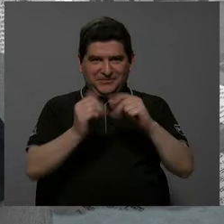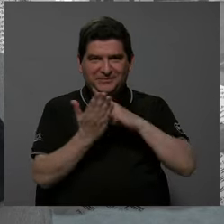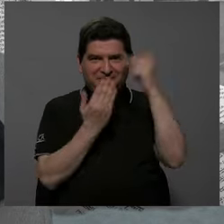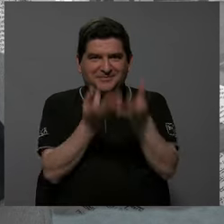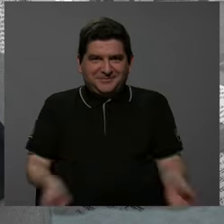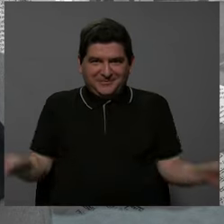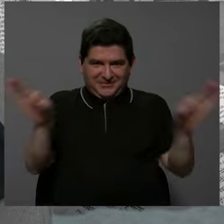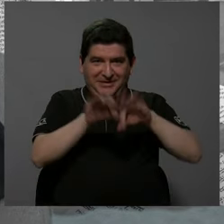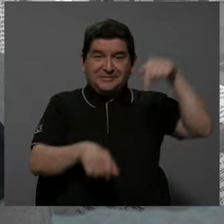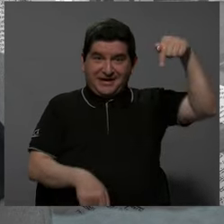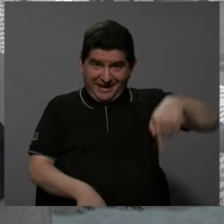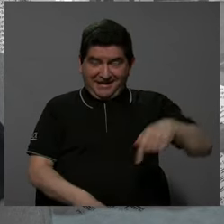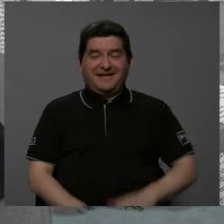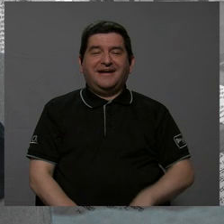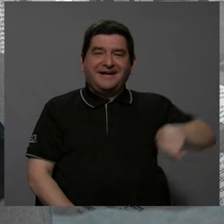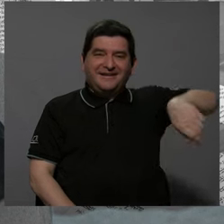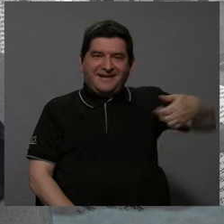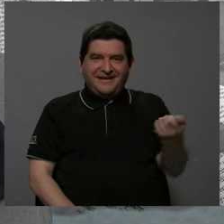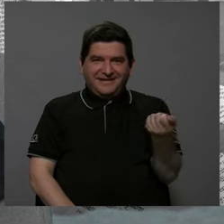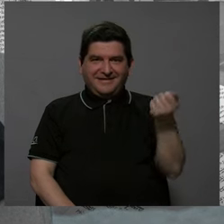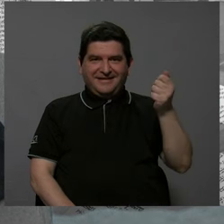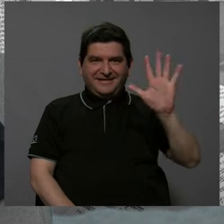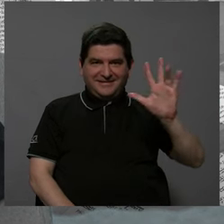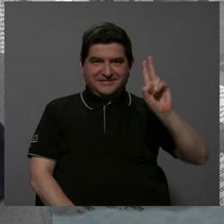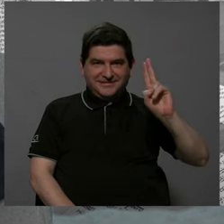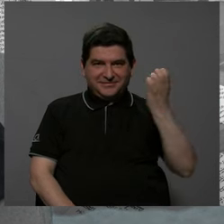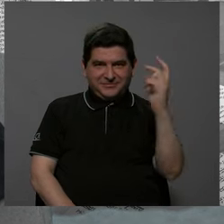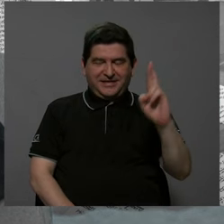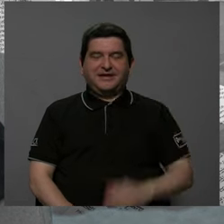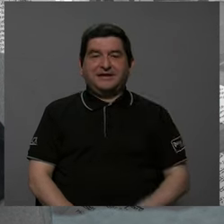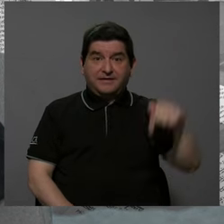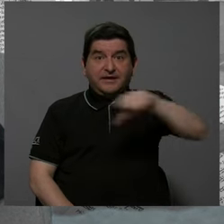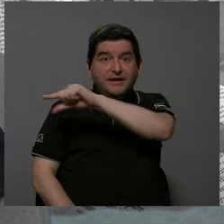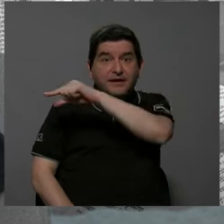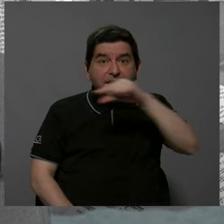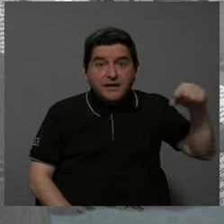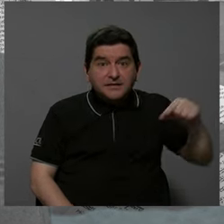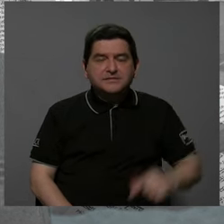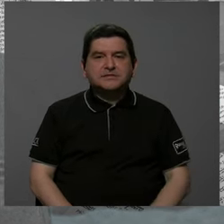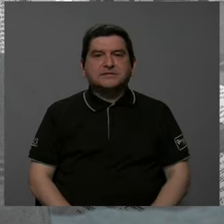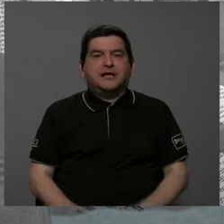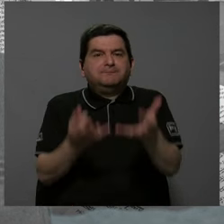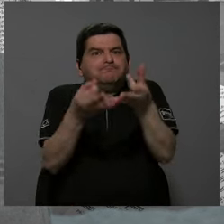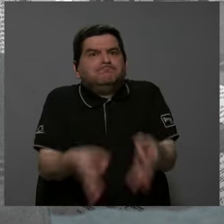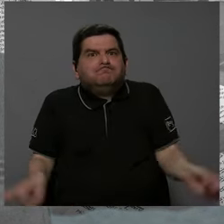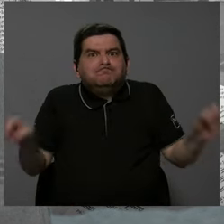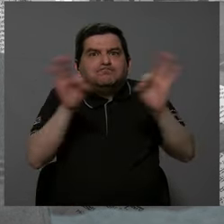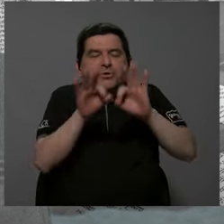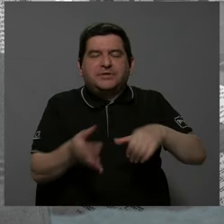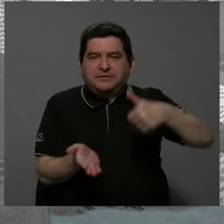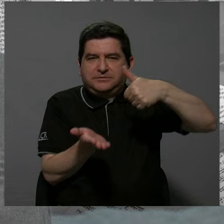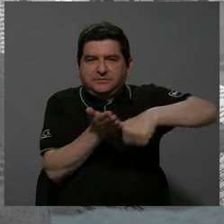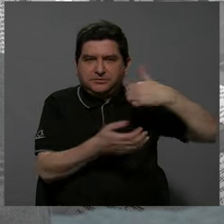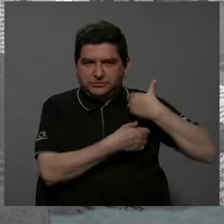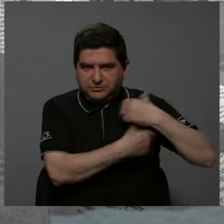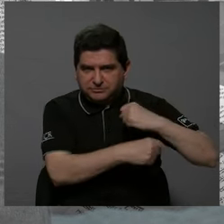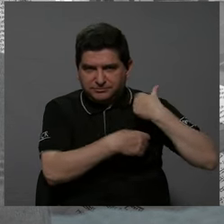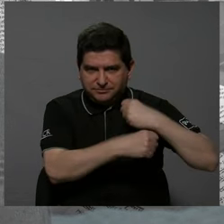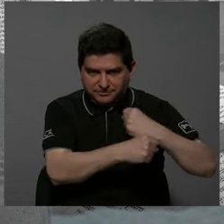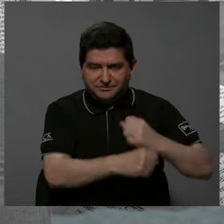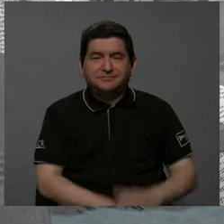Continuamos con lo que importa. Aquí desde Canal 15 UCR, en esta semana esencial para las elecciones